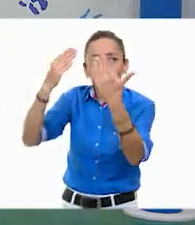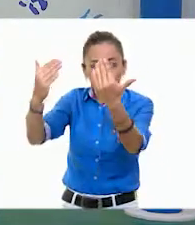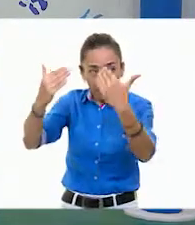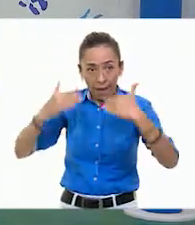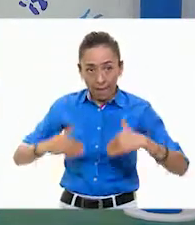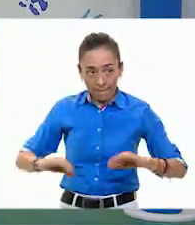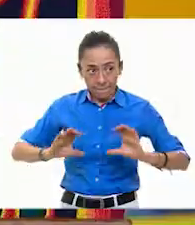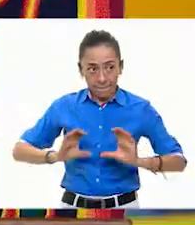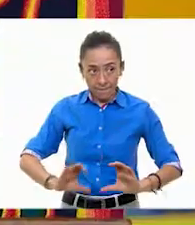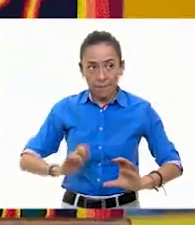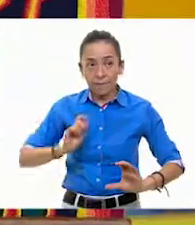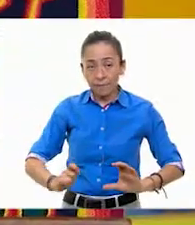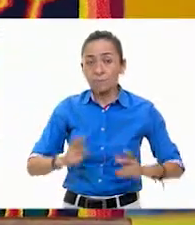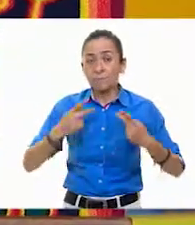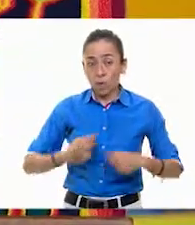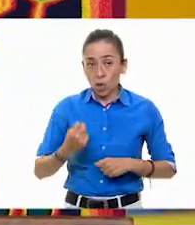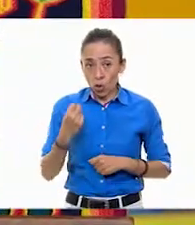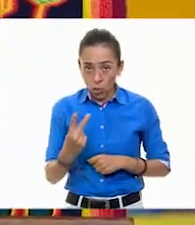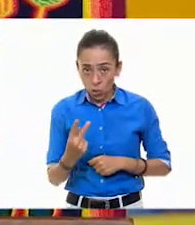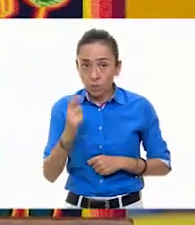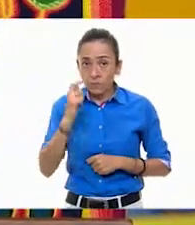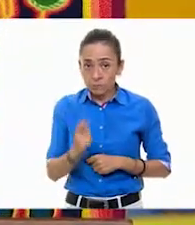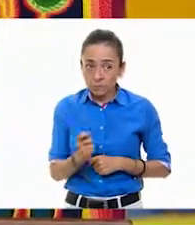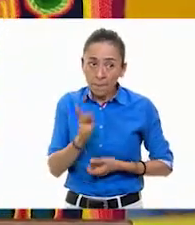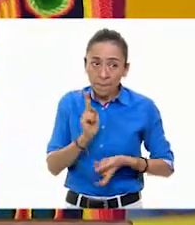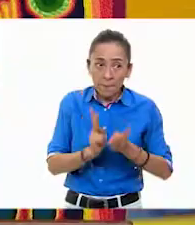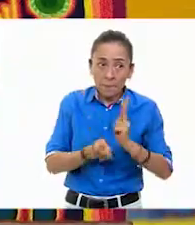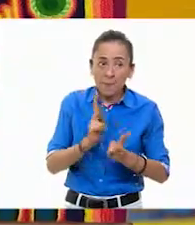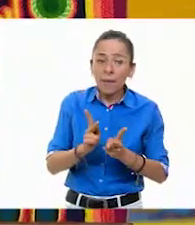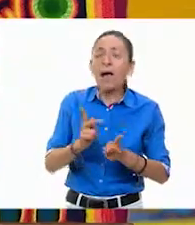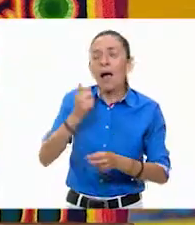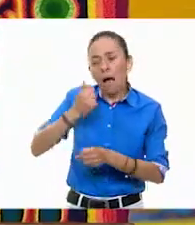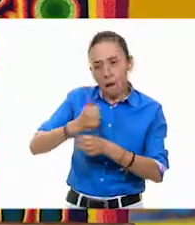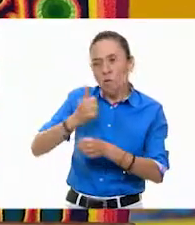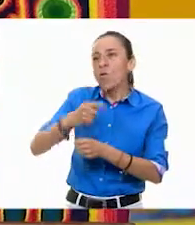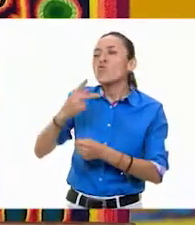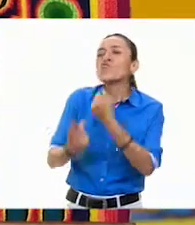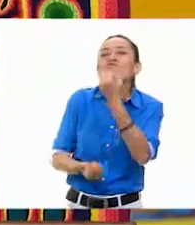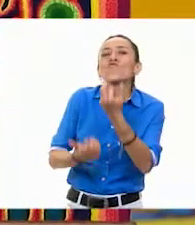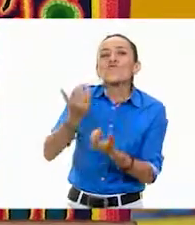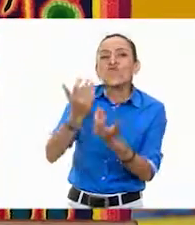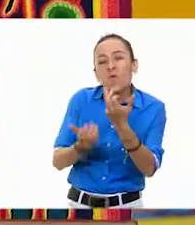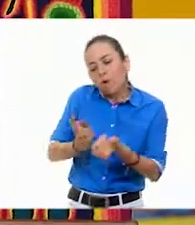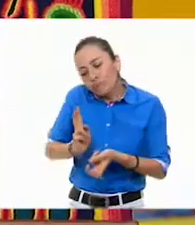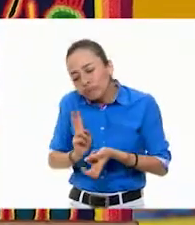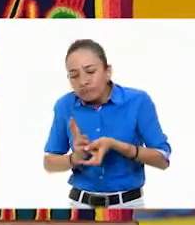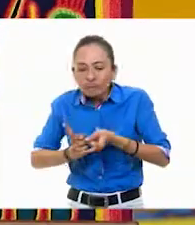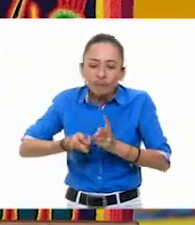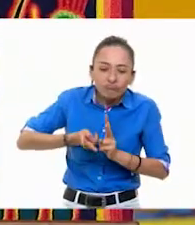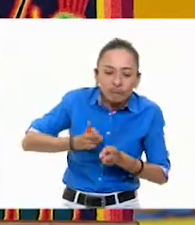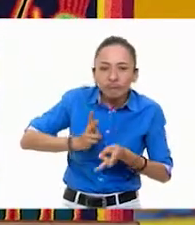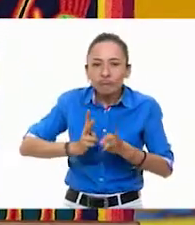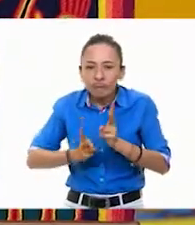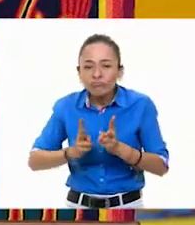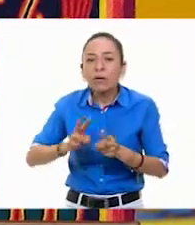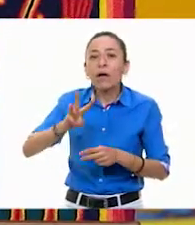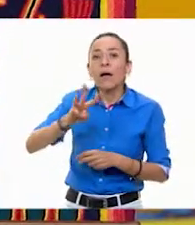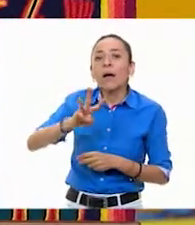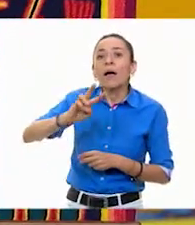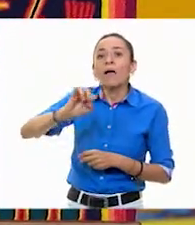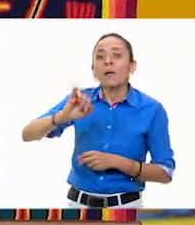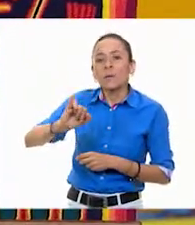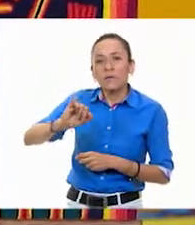que están hablando con el espíritu del Abuelo Fuego, donde le dan a saber que llevaron las ofrendas al Guiricuta.